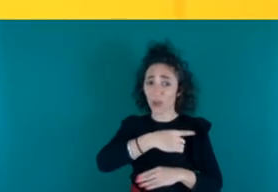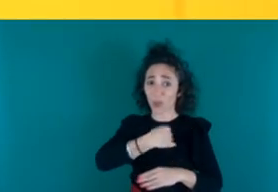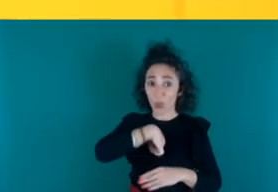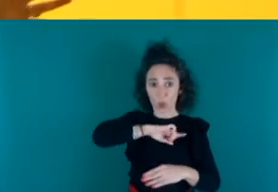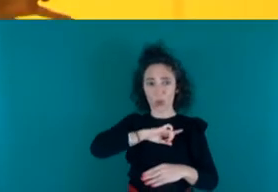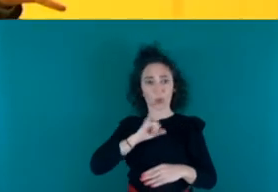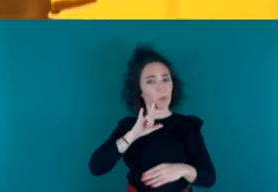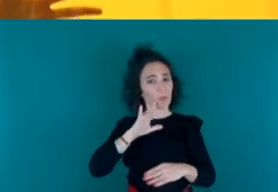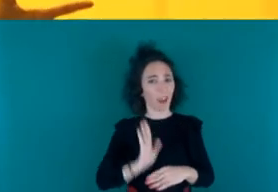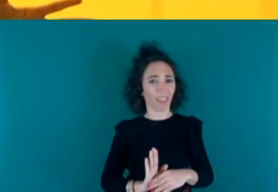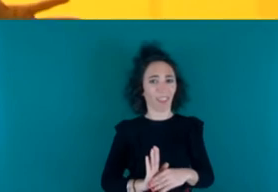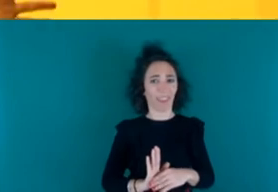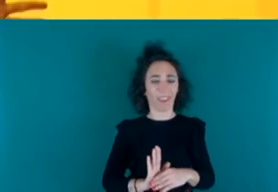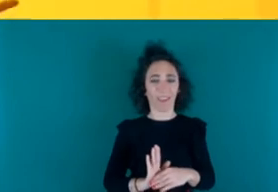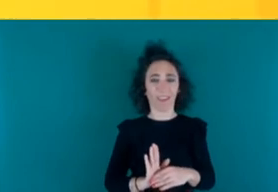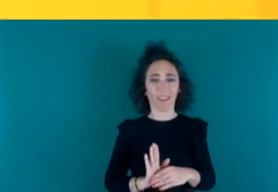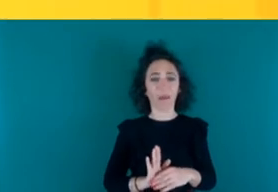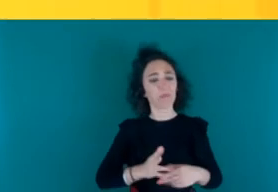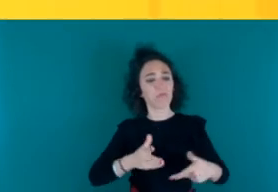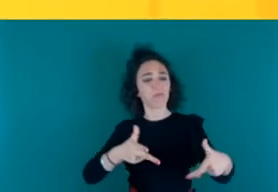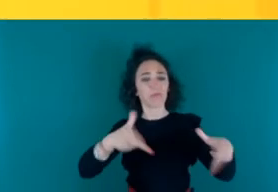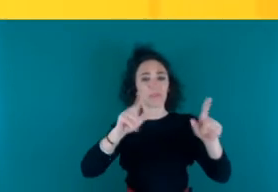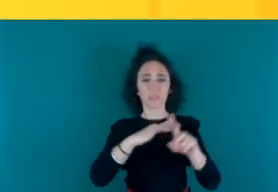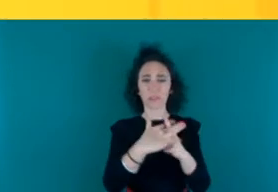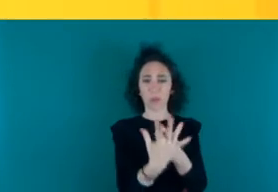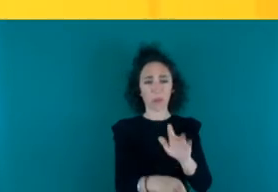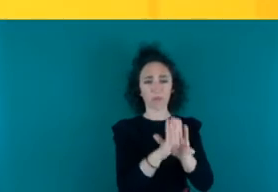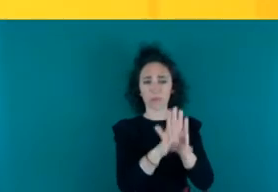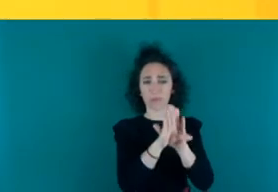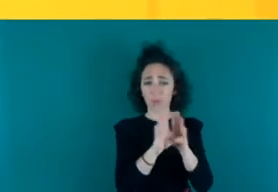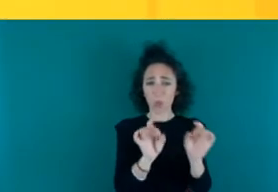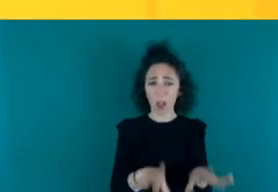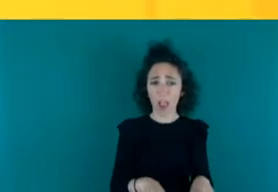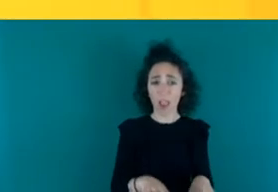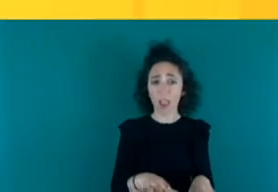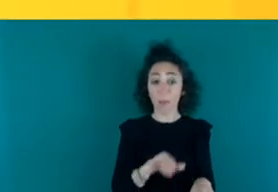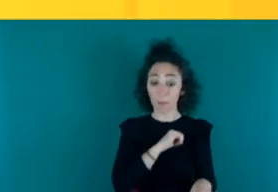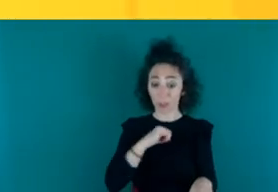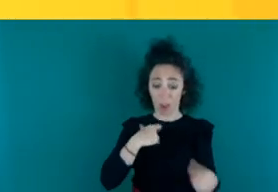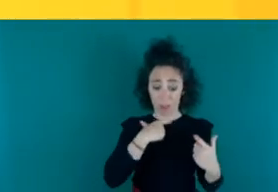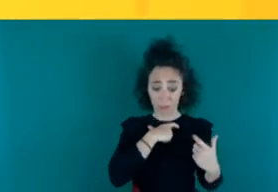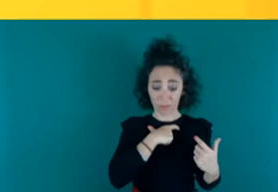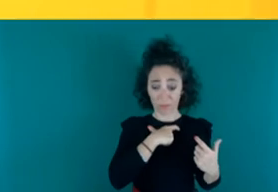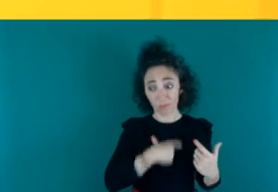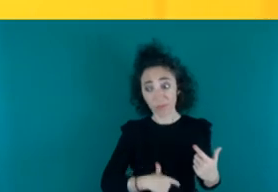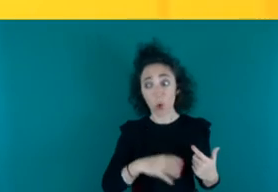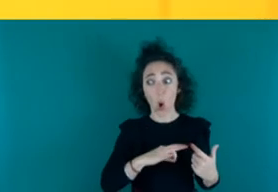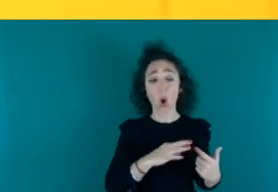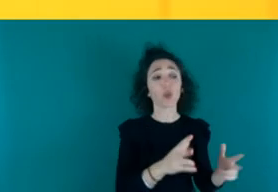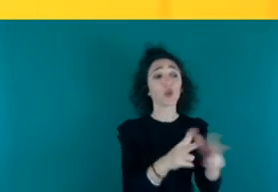que no sé es como que permitimos esa situación yo personalmente ¿qué podemos hacer nosotros la sociedad? pues